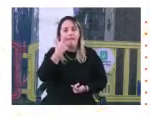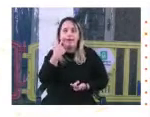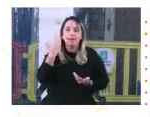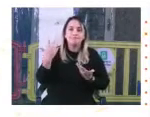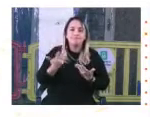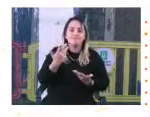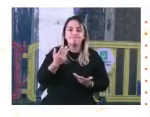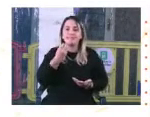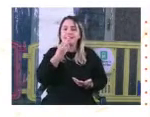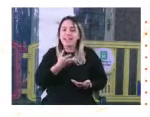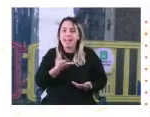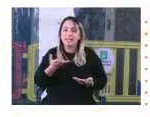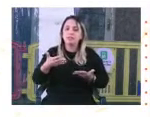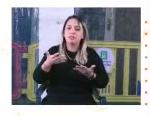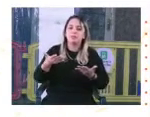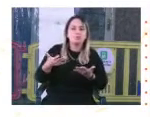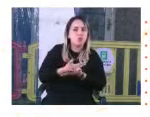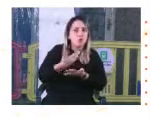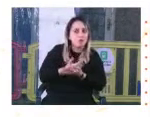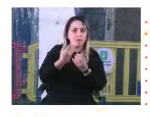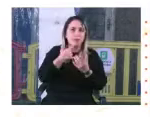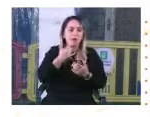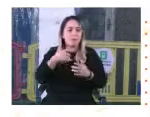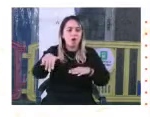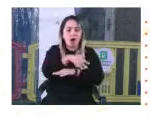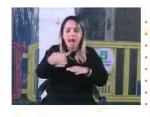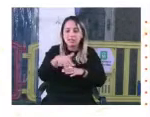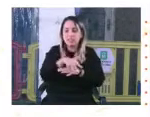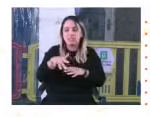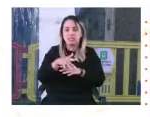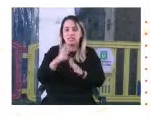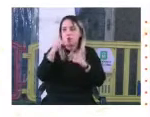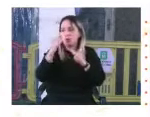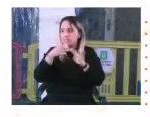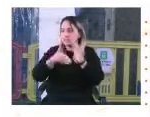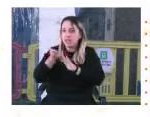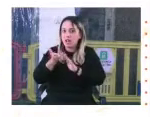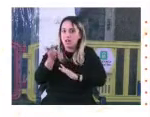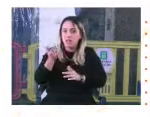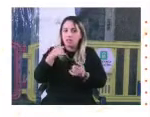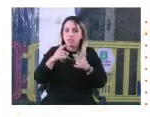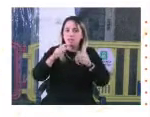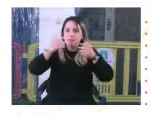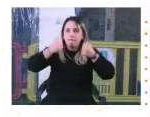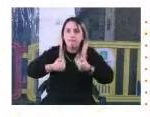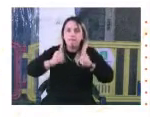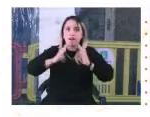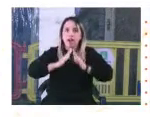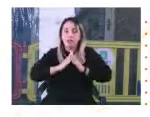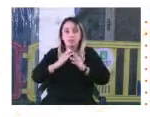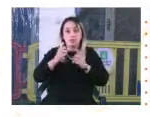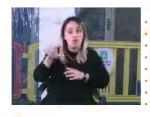rodeadas las calles y no poder salir? Porque inclusive los escuchaban cuando hablaban adentro la